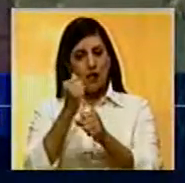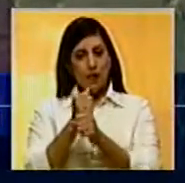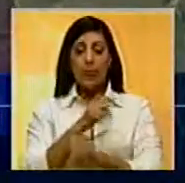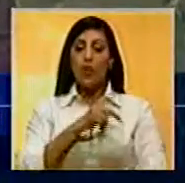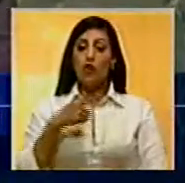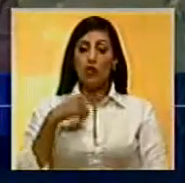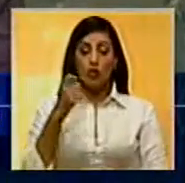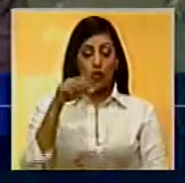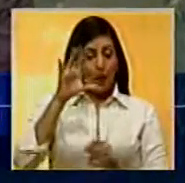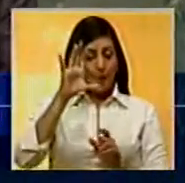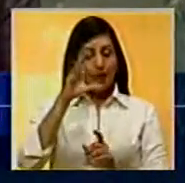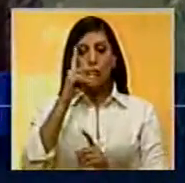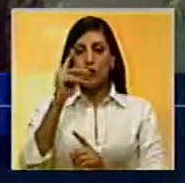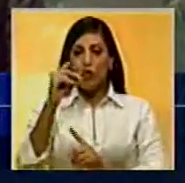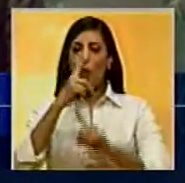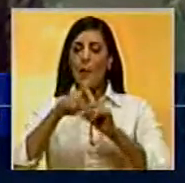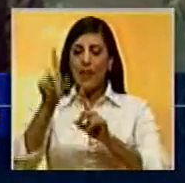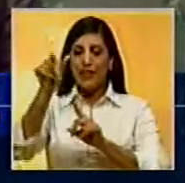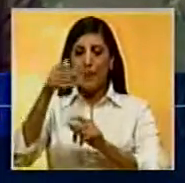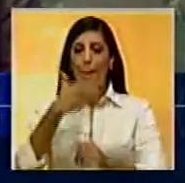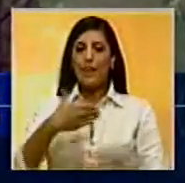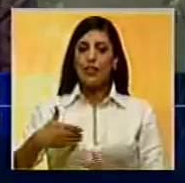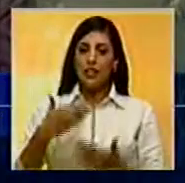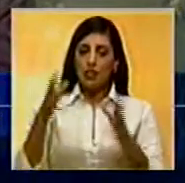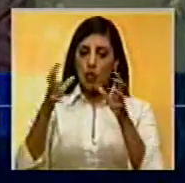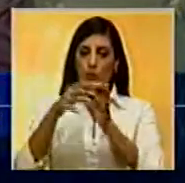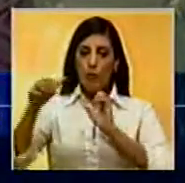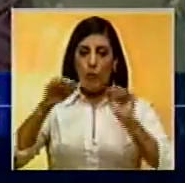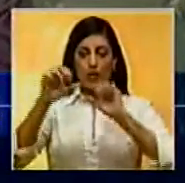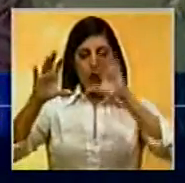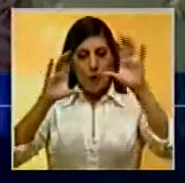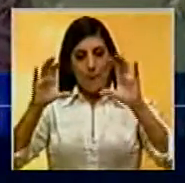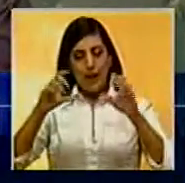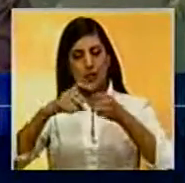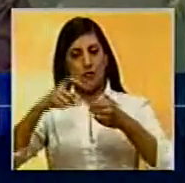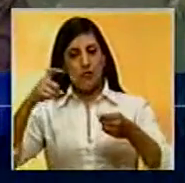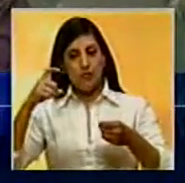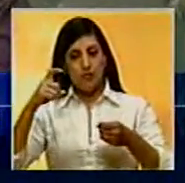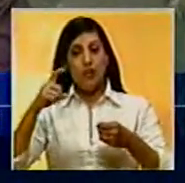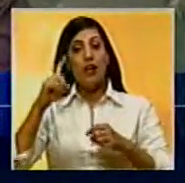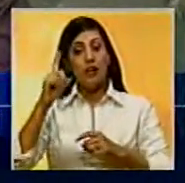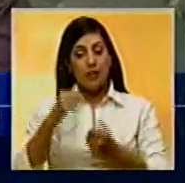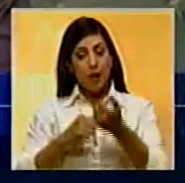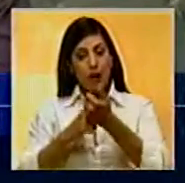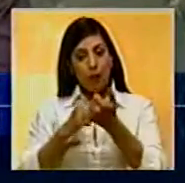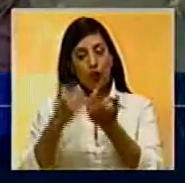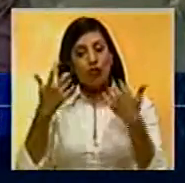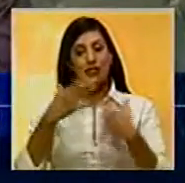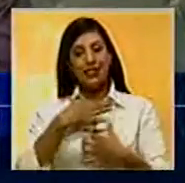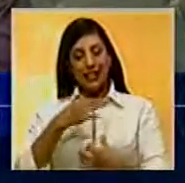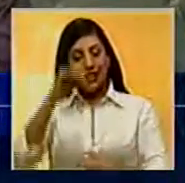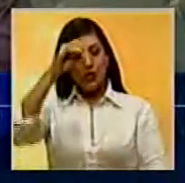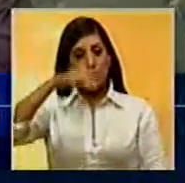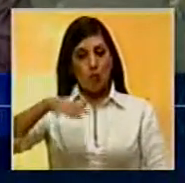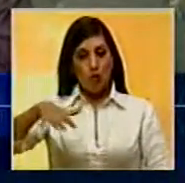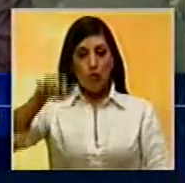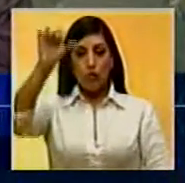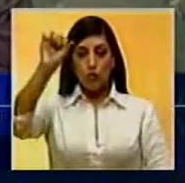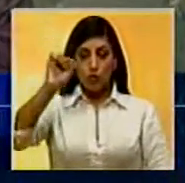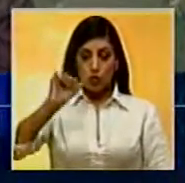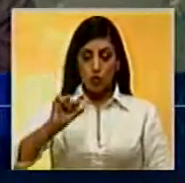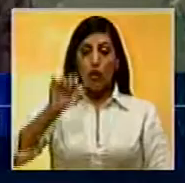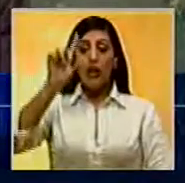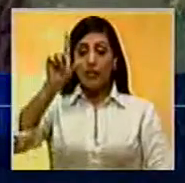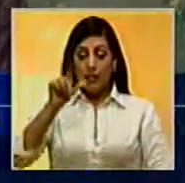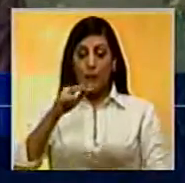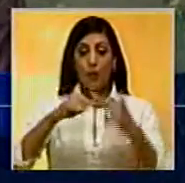no solo desde nuestro país, sino también desde la presidencia del movimiento de países no alineados a favor de los intereses de los pueblos del sur y